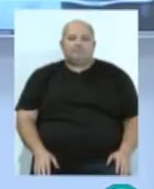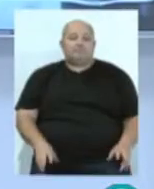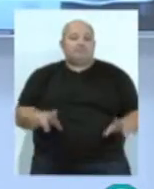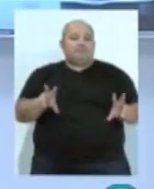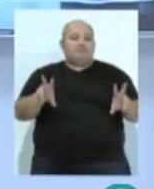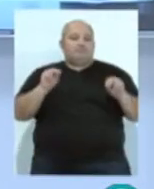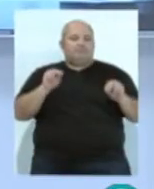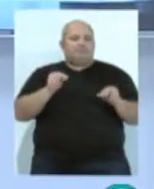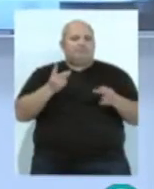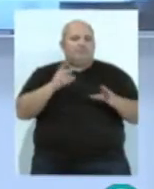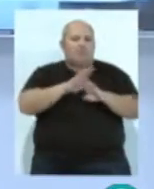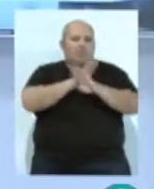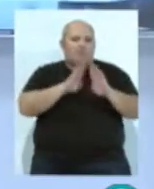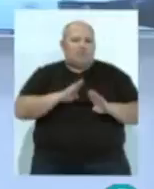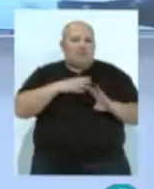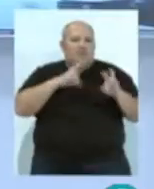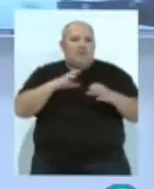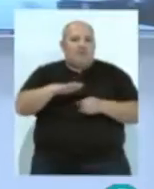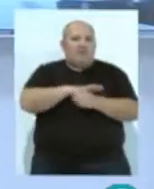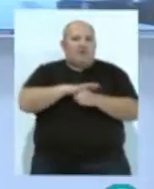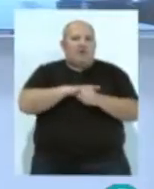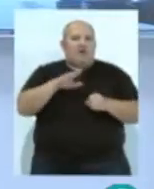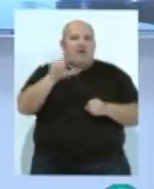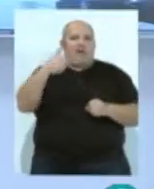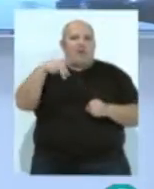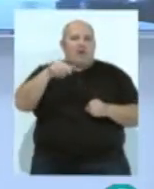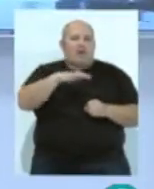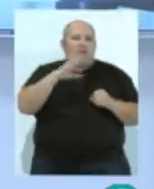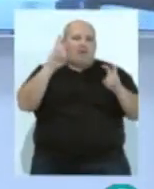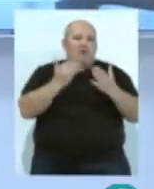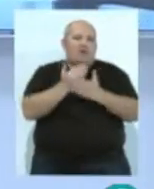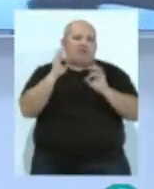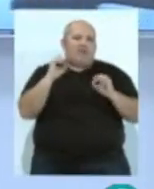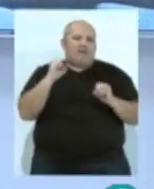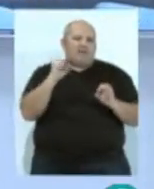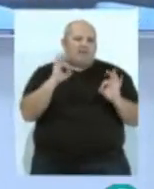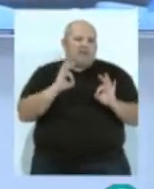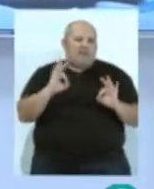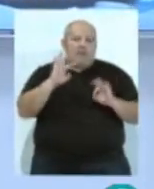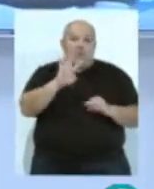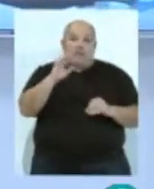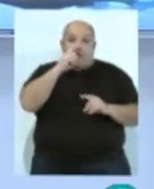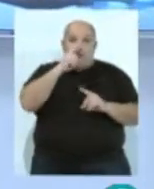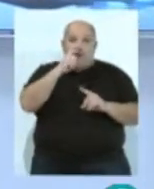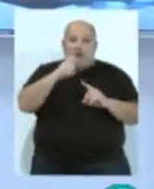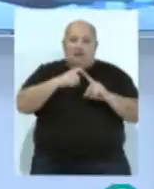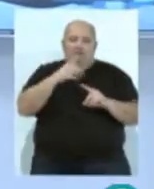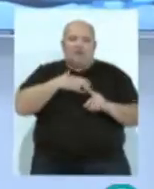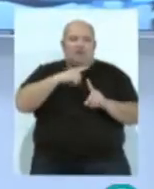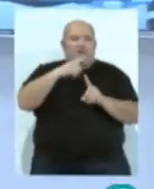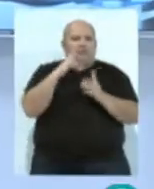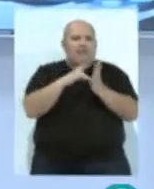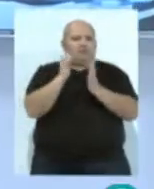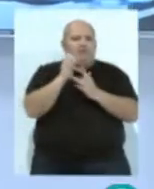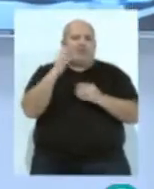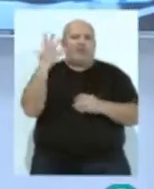Y terminamos con un último apunte. barrio de la Laguna ha vivido una jornada cofrada histórica. Después de 40 años, el Cristo de las Cinco